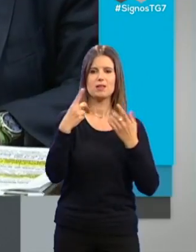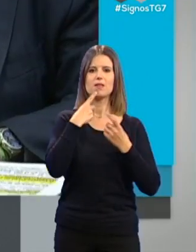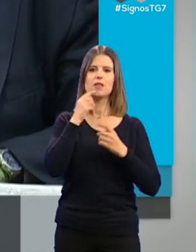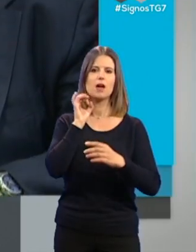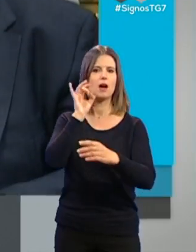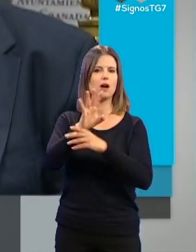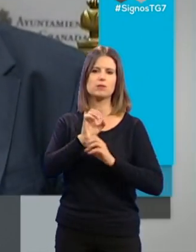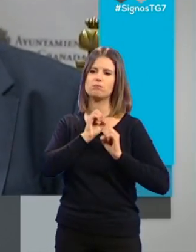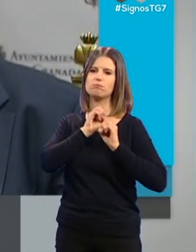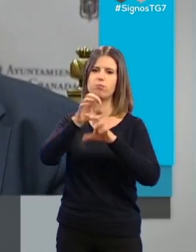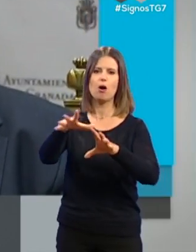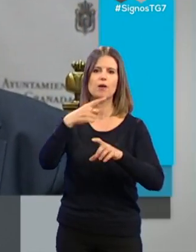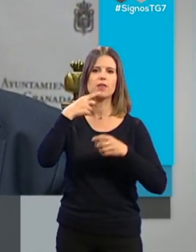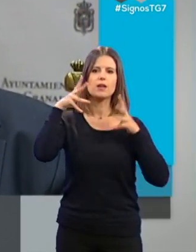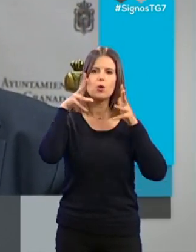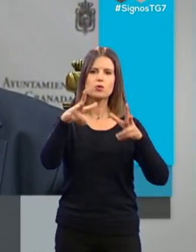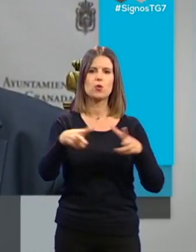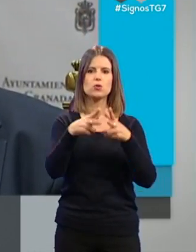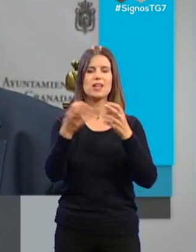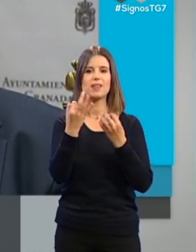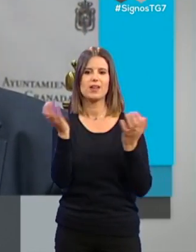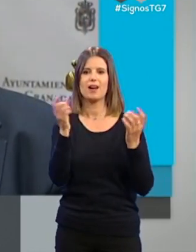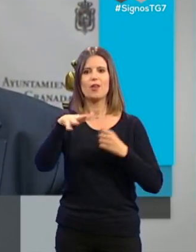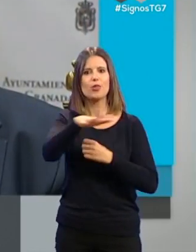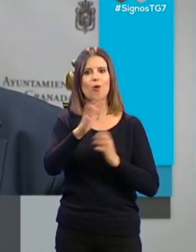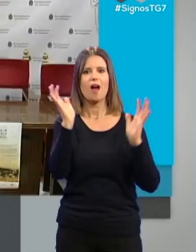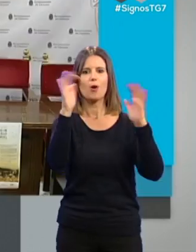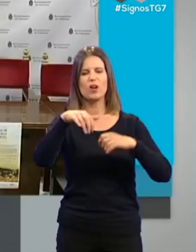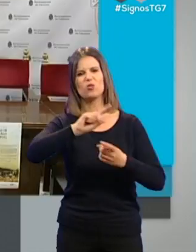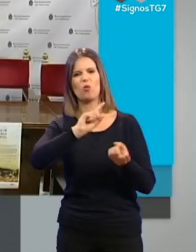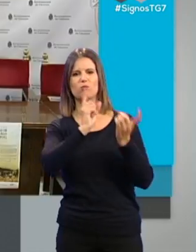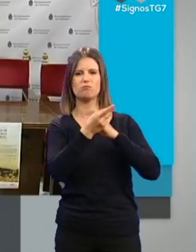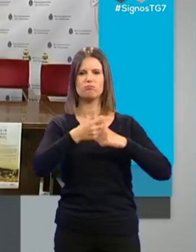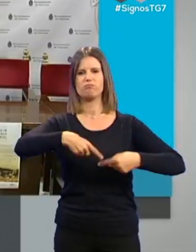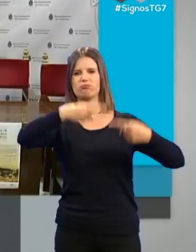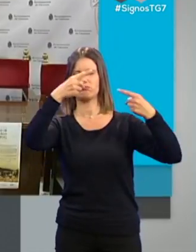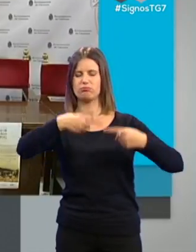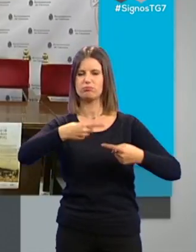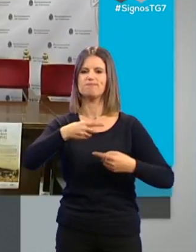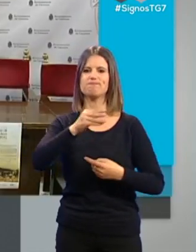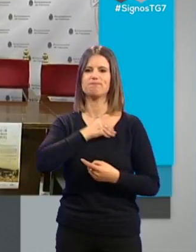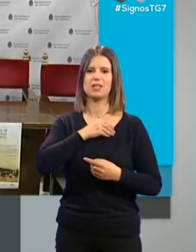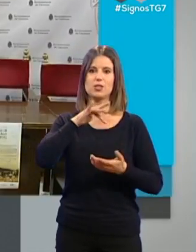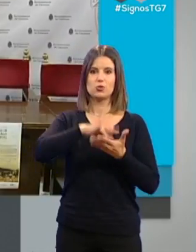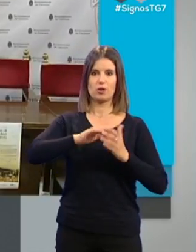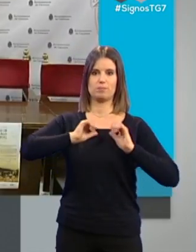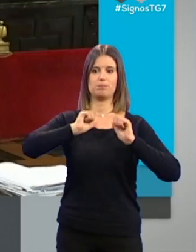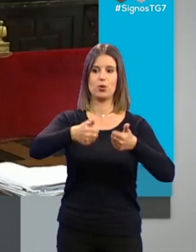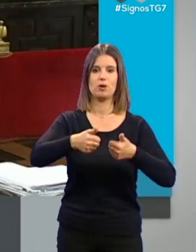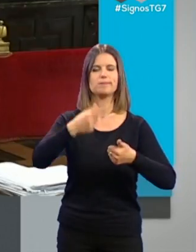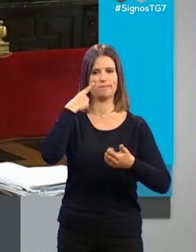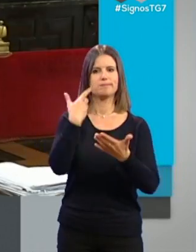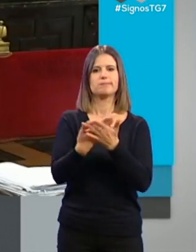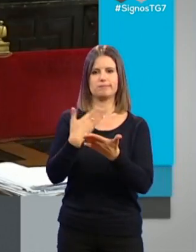carta de renuncia que el Consejo Social debería ser un lugar de encuentro y no de enfrentamiento, por lo que lamenta que desde su llegada pudo comprobar que